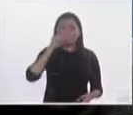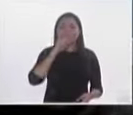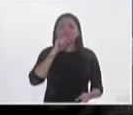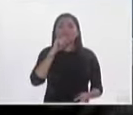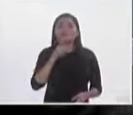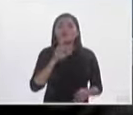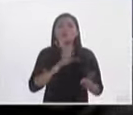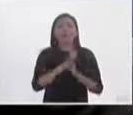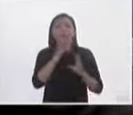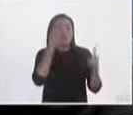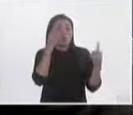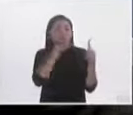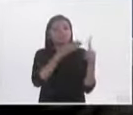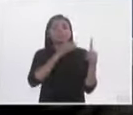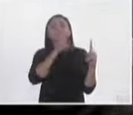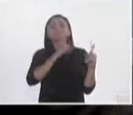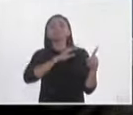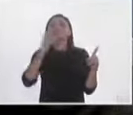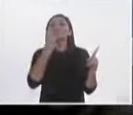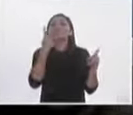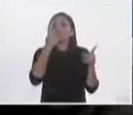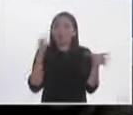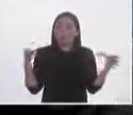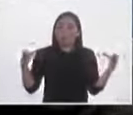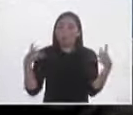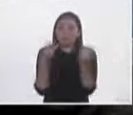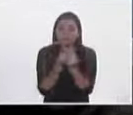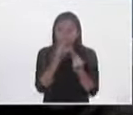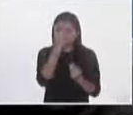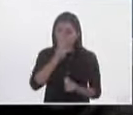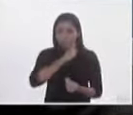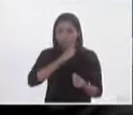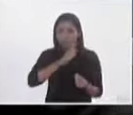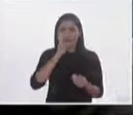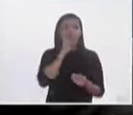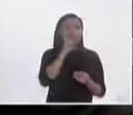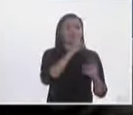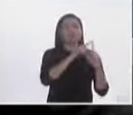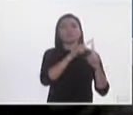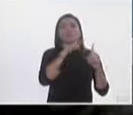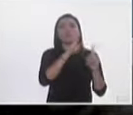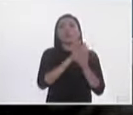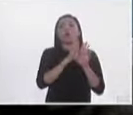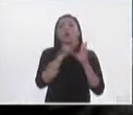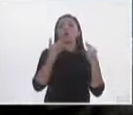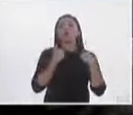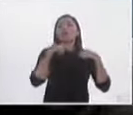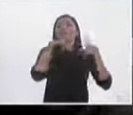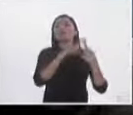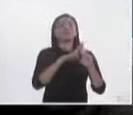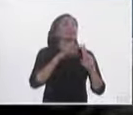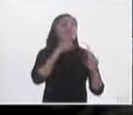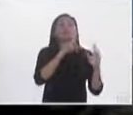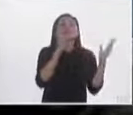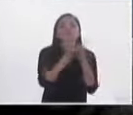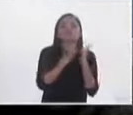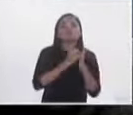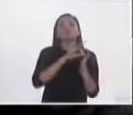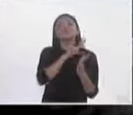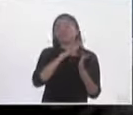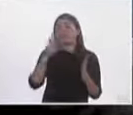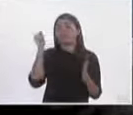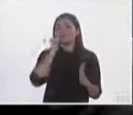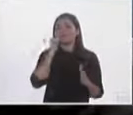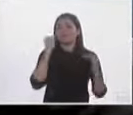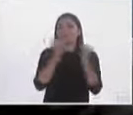objetivo de lograr integrar no solamente una influencia importante en sus espacios de representación, sino tener que llegar a lo que hacen